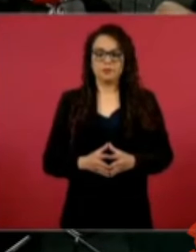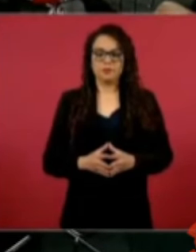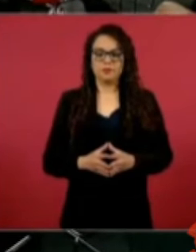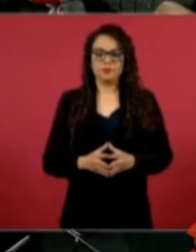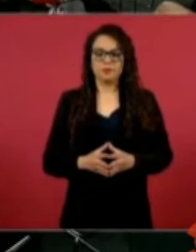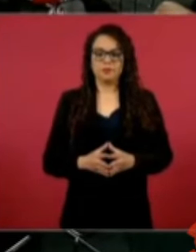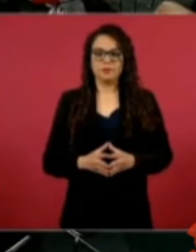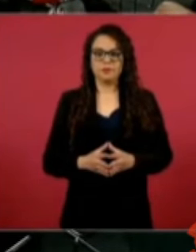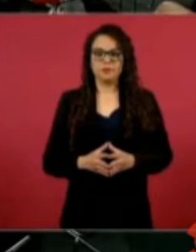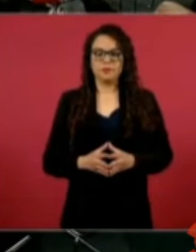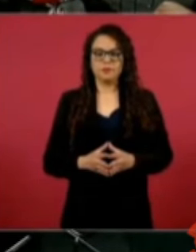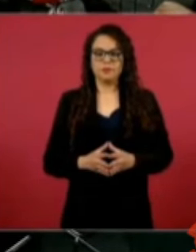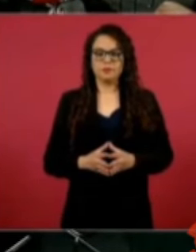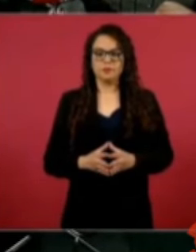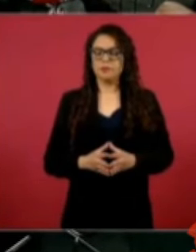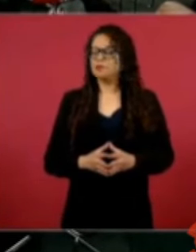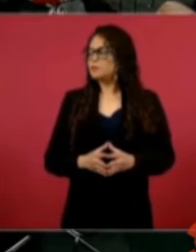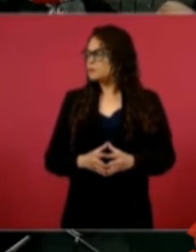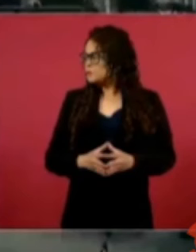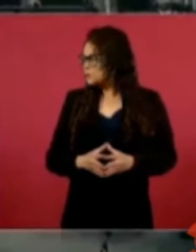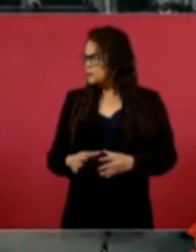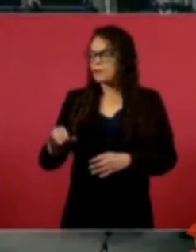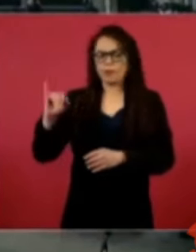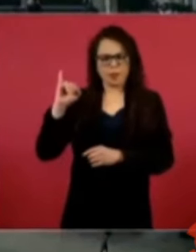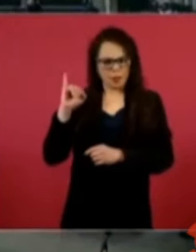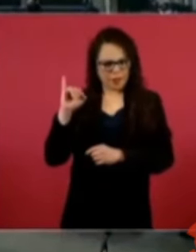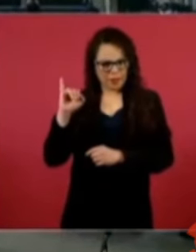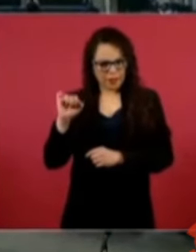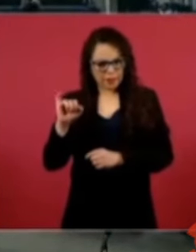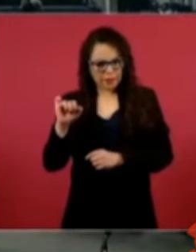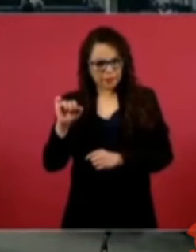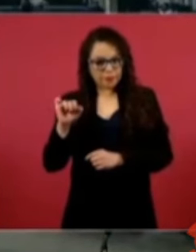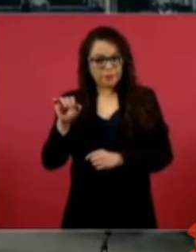Sí, pero lo de... ¿Lo de ayer? ¿Lo de ayer?